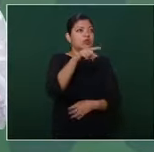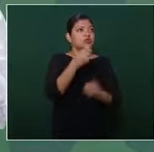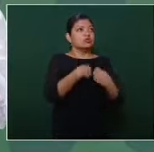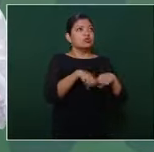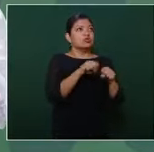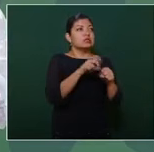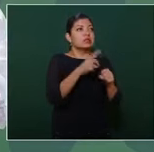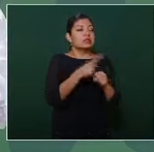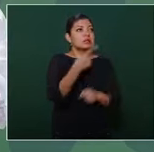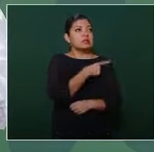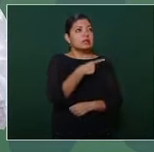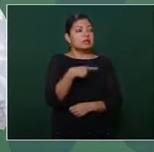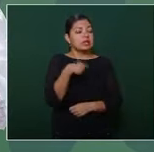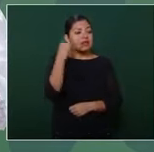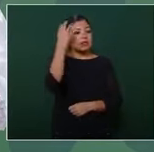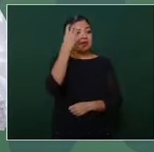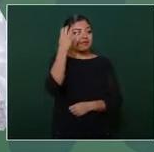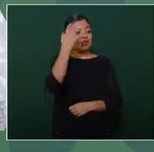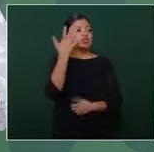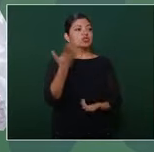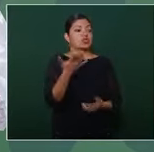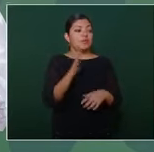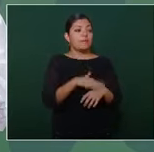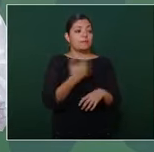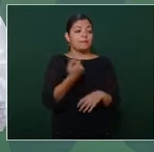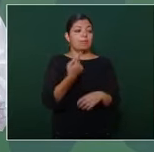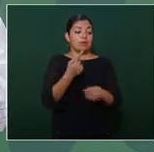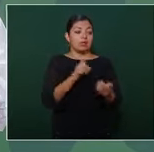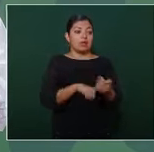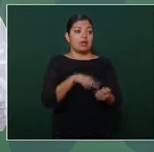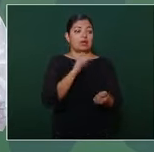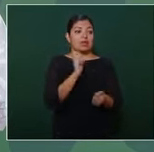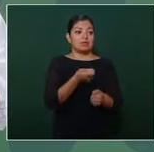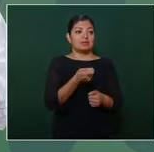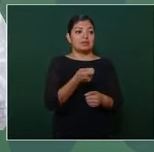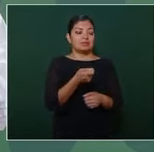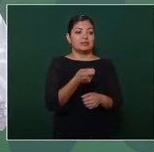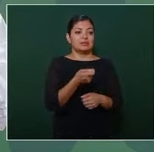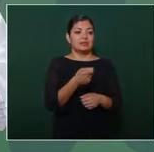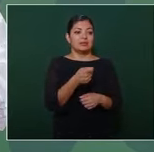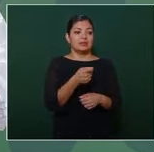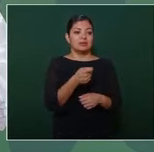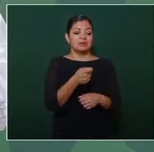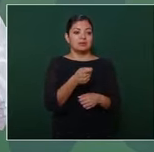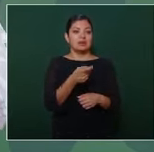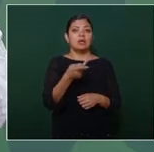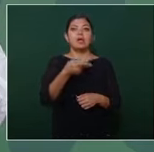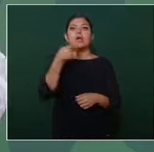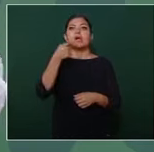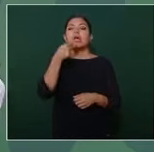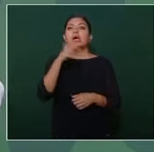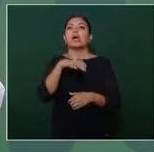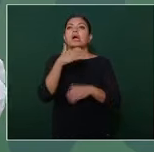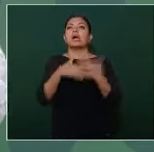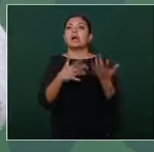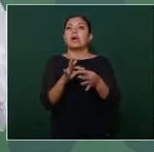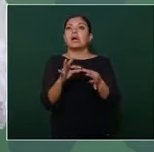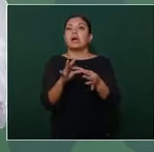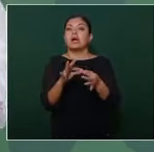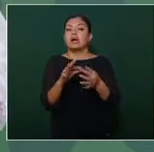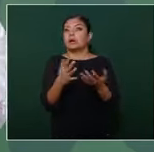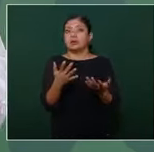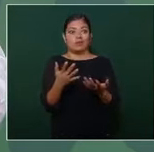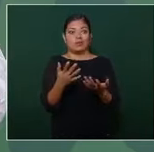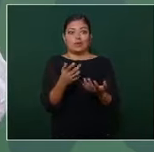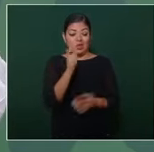porque me parece que sería una conclusión equivocada simplemente pensar que este es un